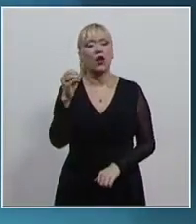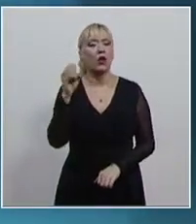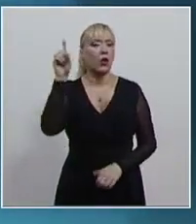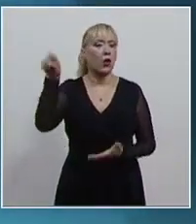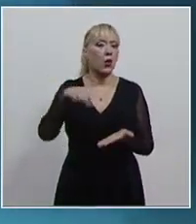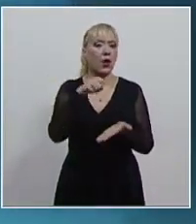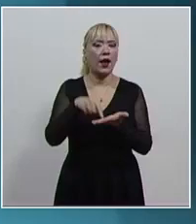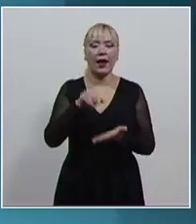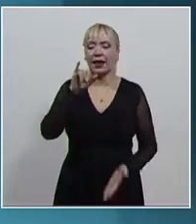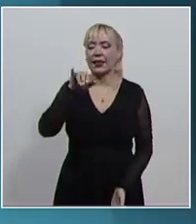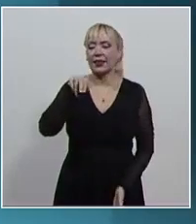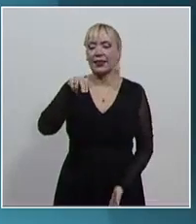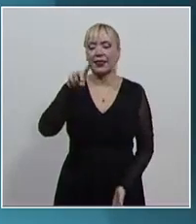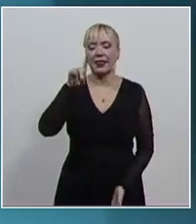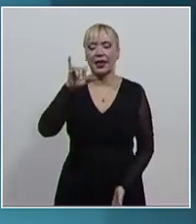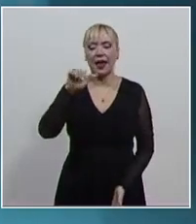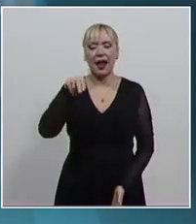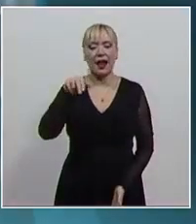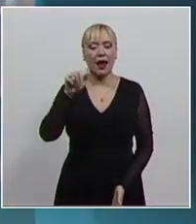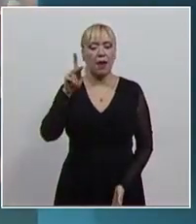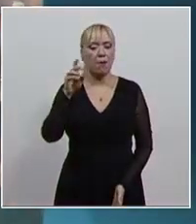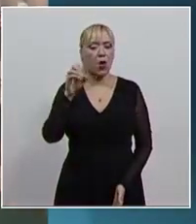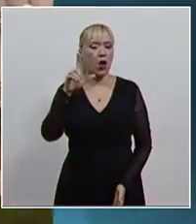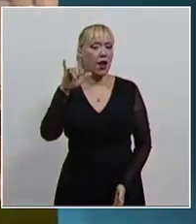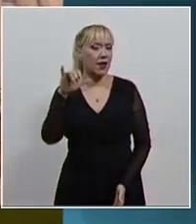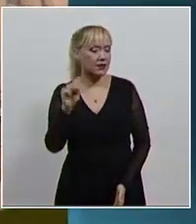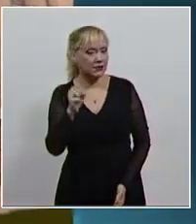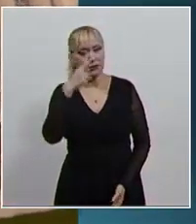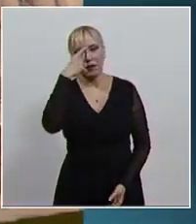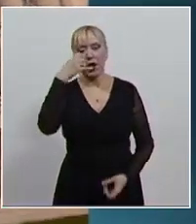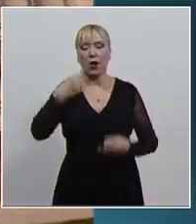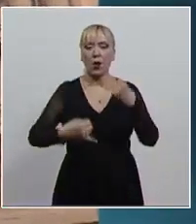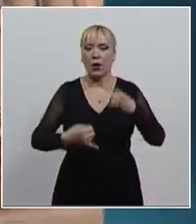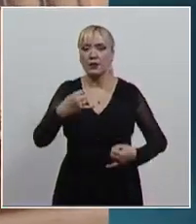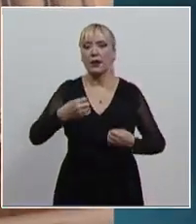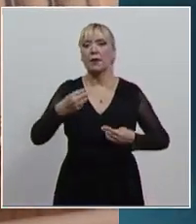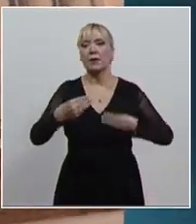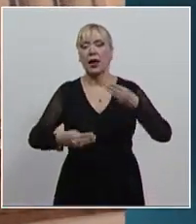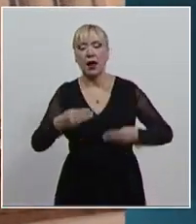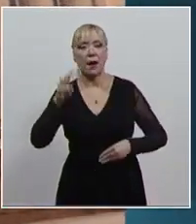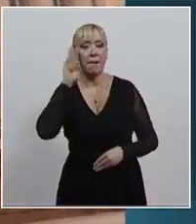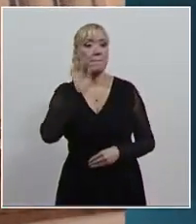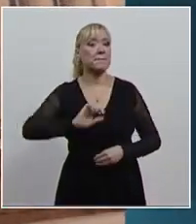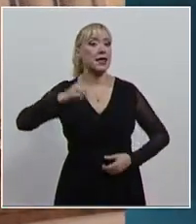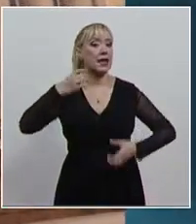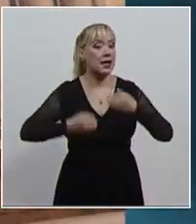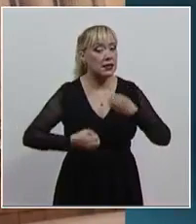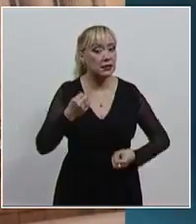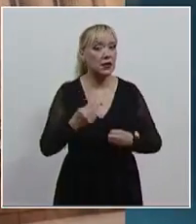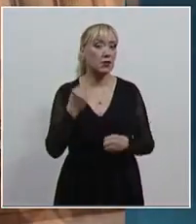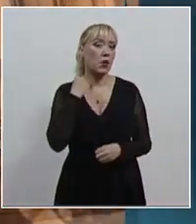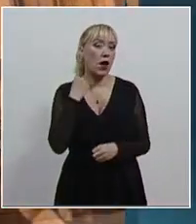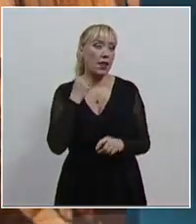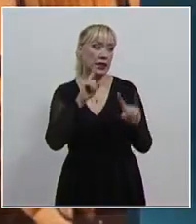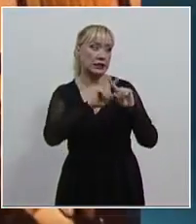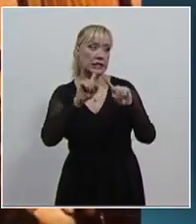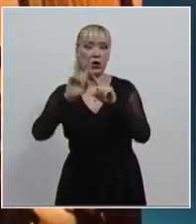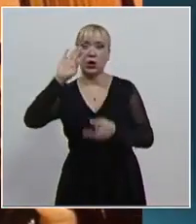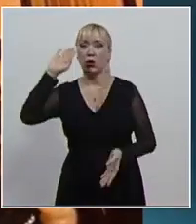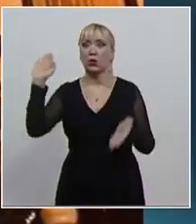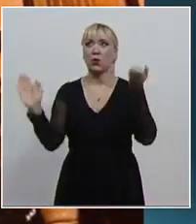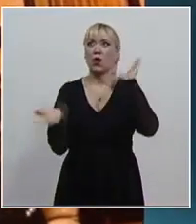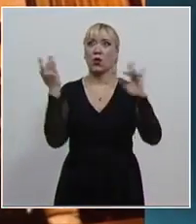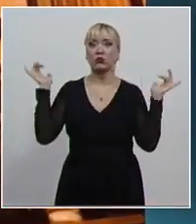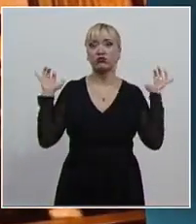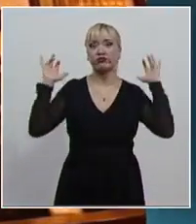de Indianápolis. El evento reúne a juezas, magistradas, ministras y juristas de distintas partes del mundo que llevarán a